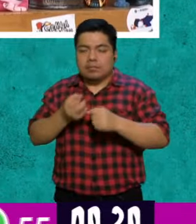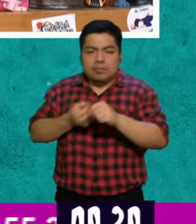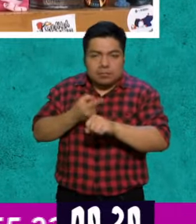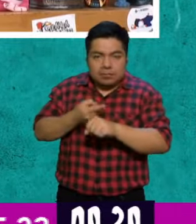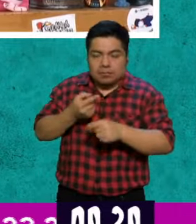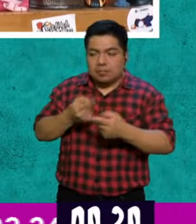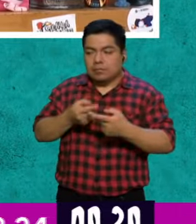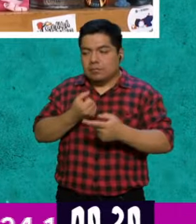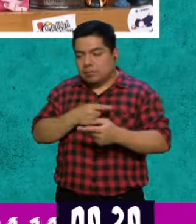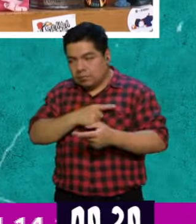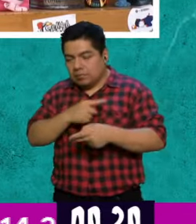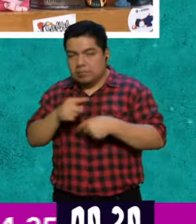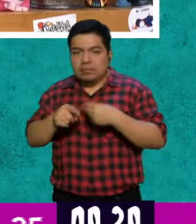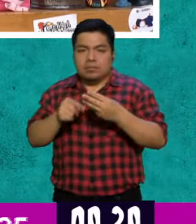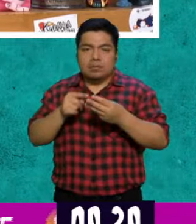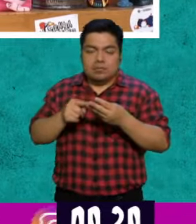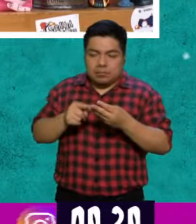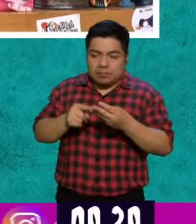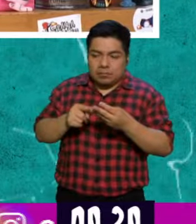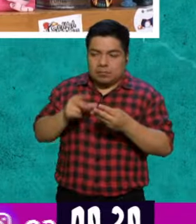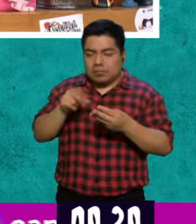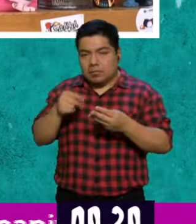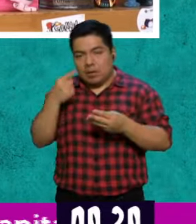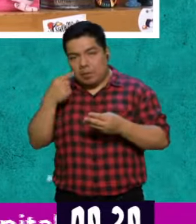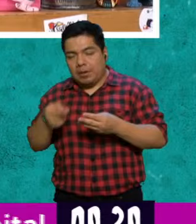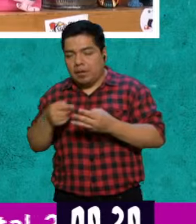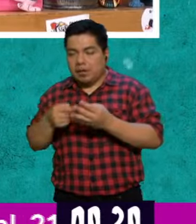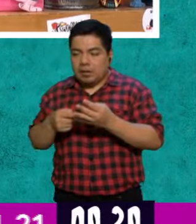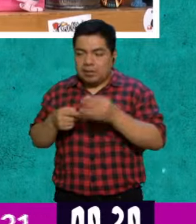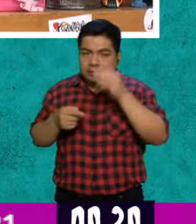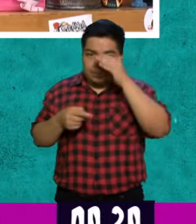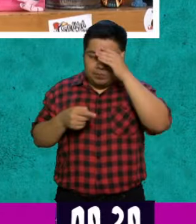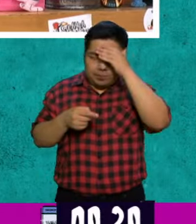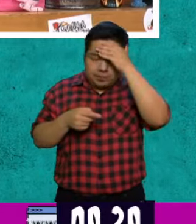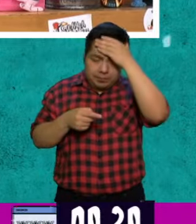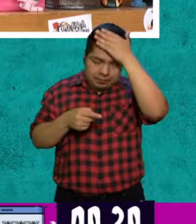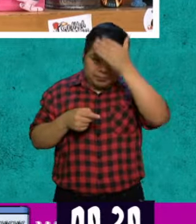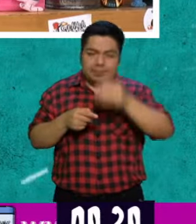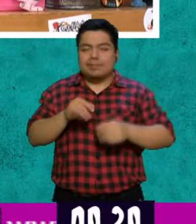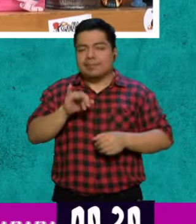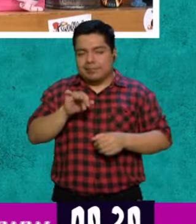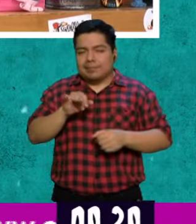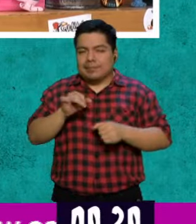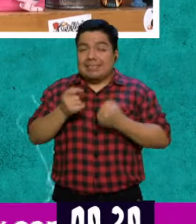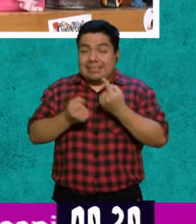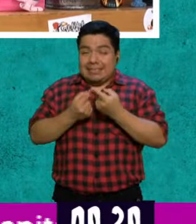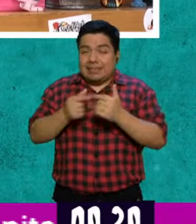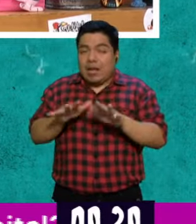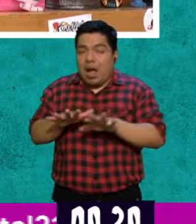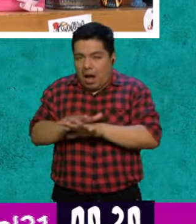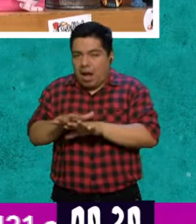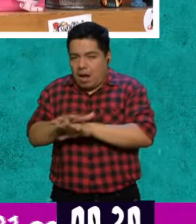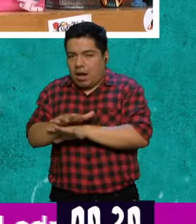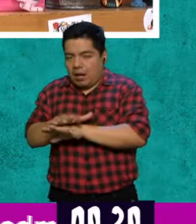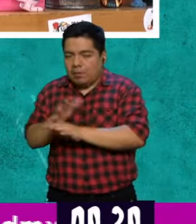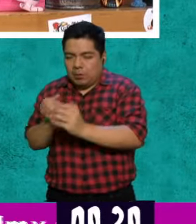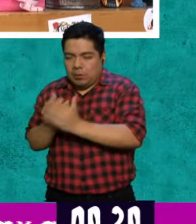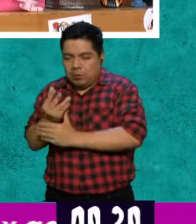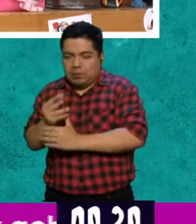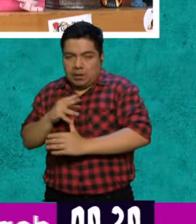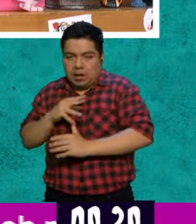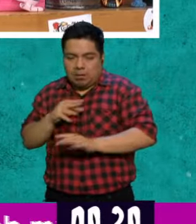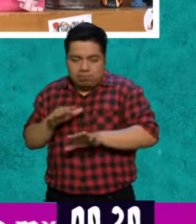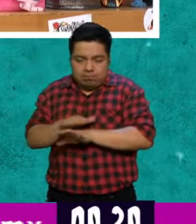se prueban en Europa y nos, pero la gente, los latinos somos diferentes y sí hay cambios. Entonces, por eso